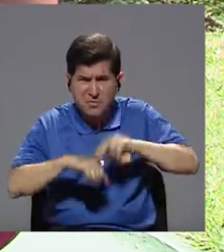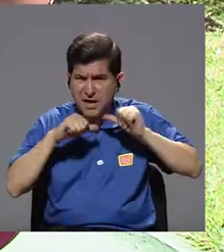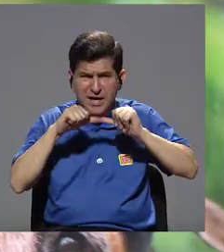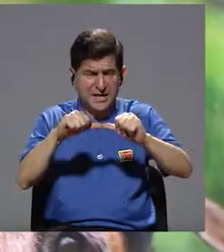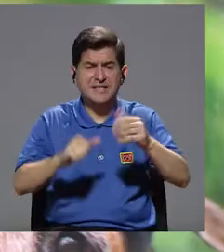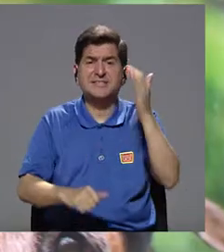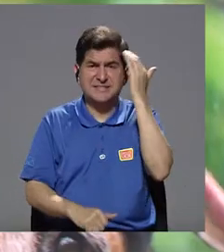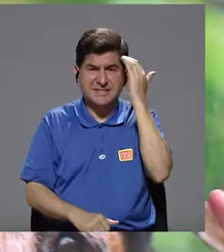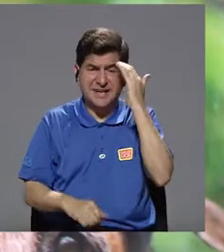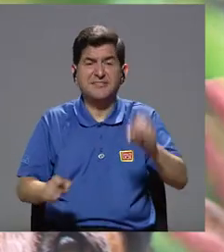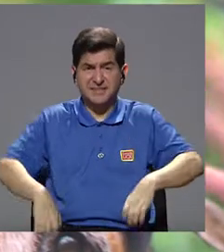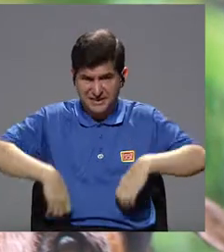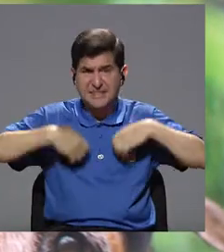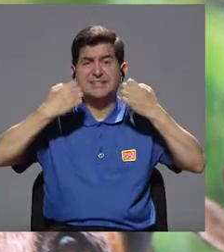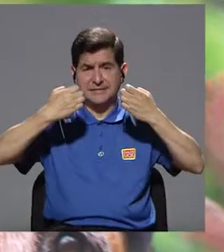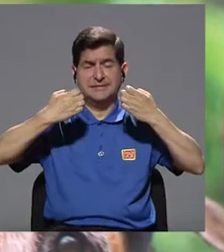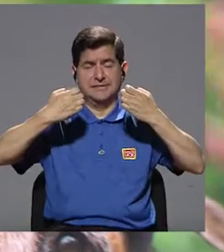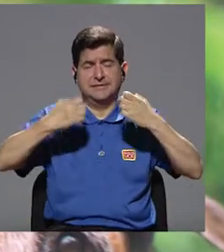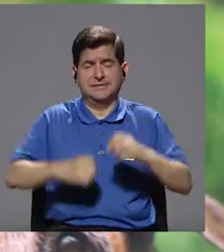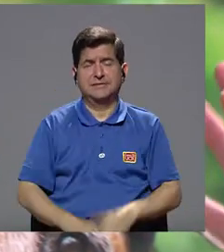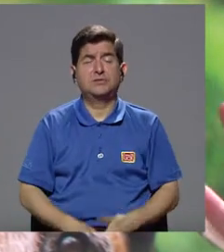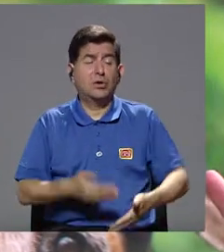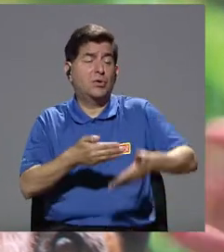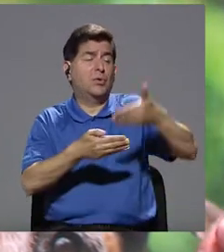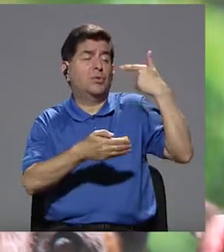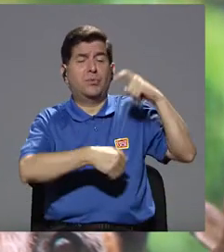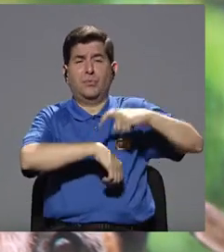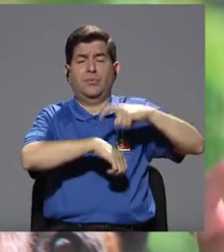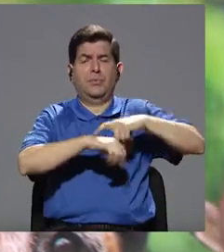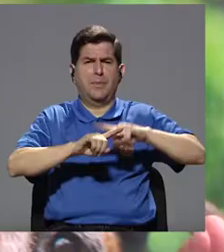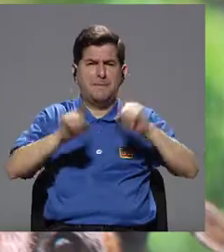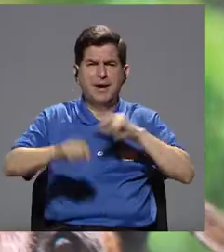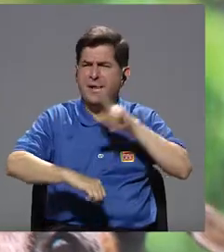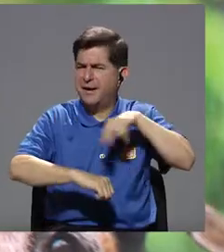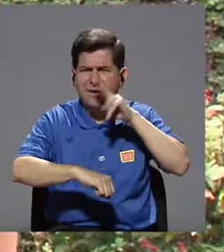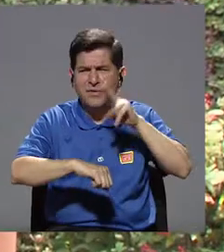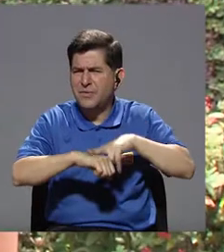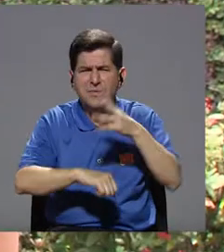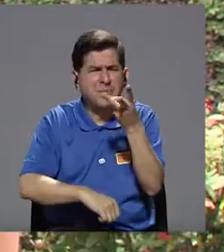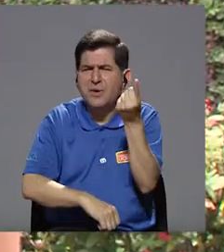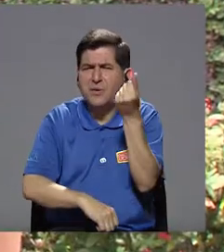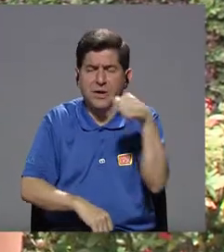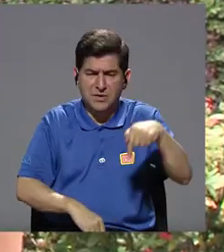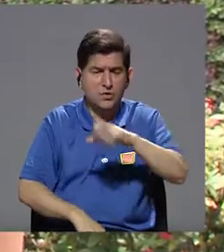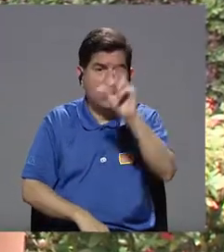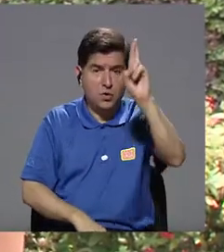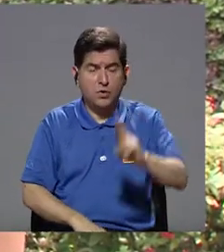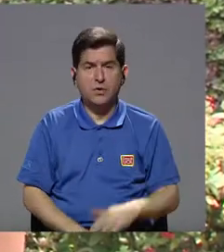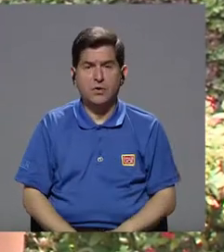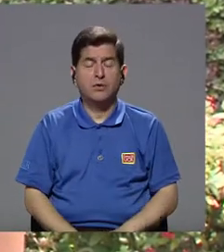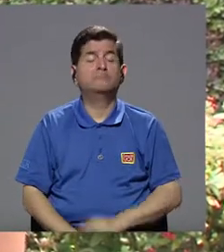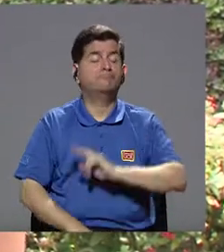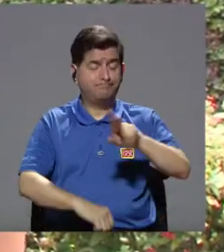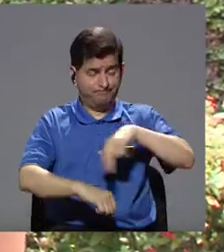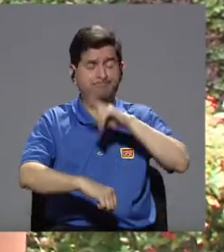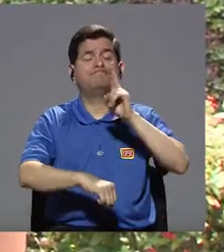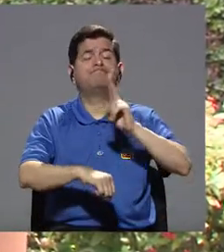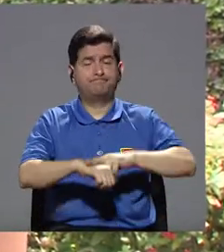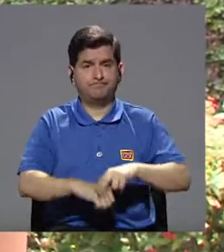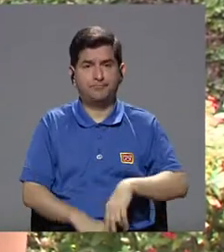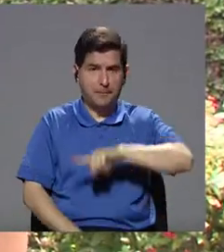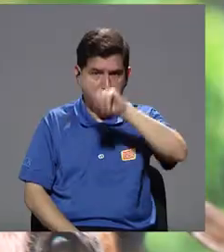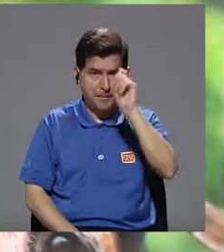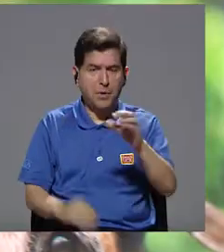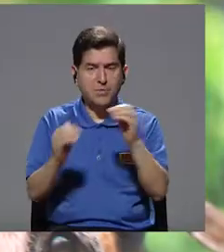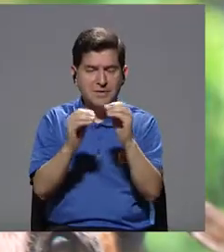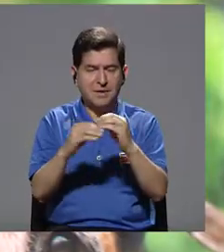siguen siendo? Bueno, sabemos que eso existe hace años, pero ¿qué tan común sigue siendo en Costa Rica? En Costa Rica es muy común, de hecho es